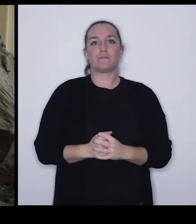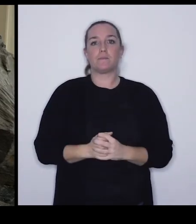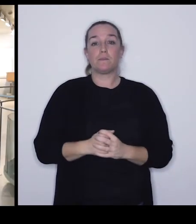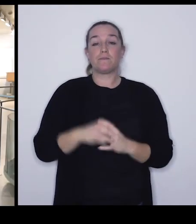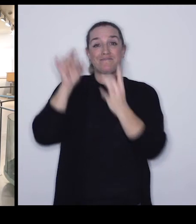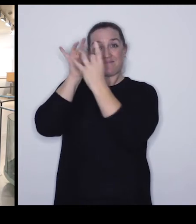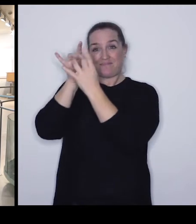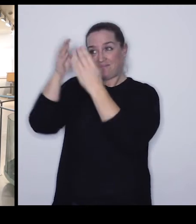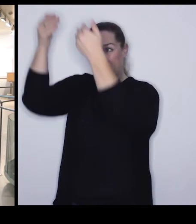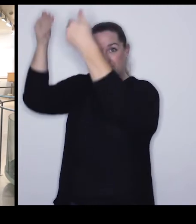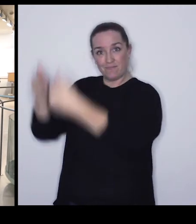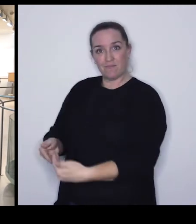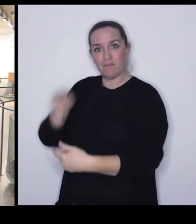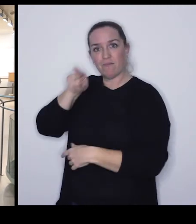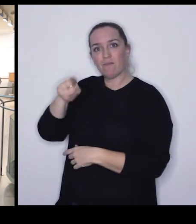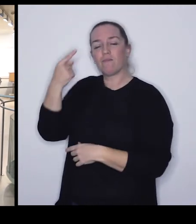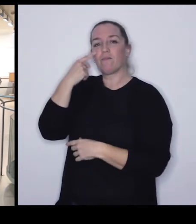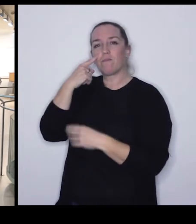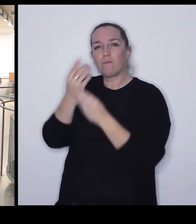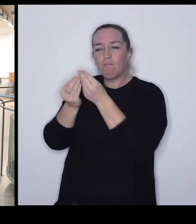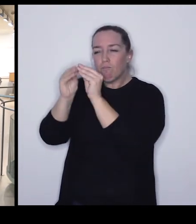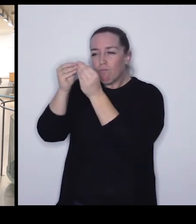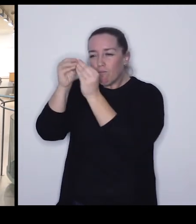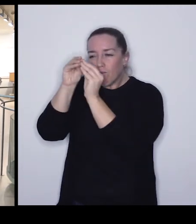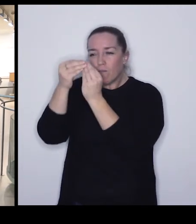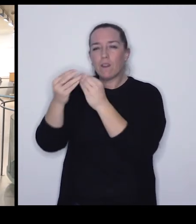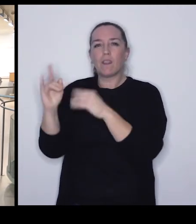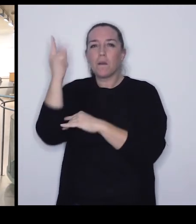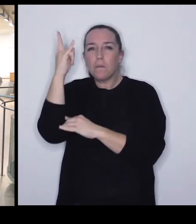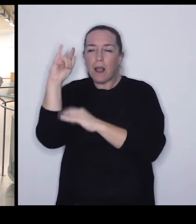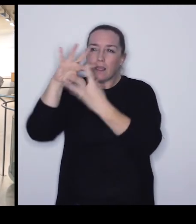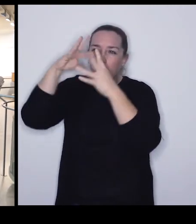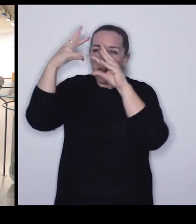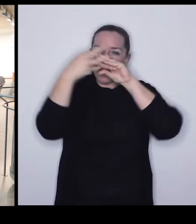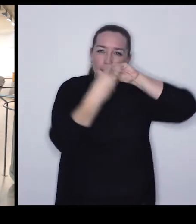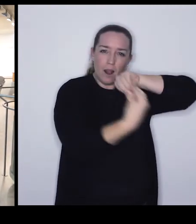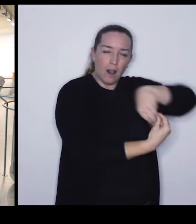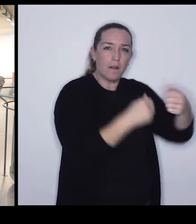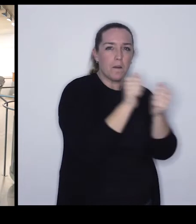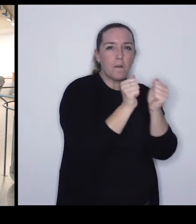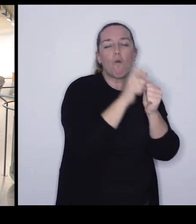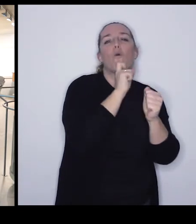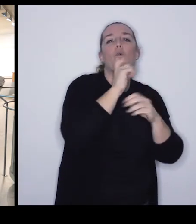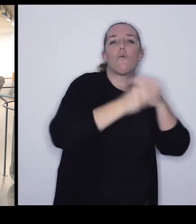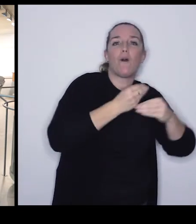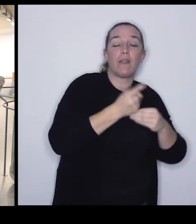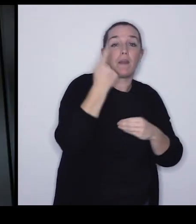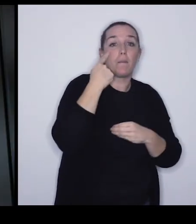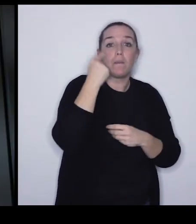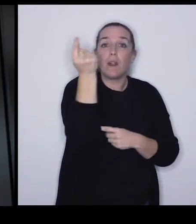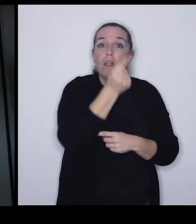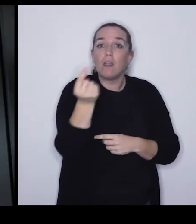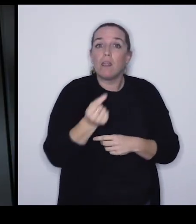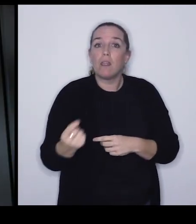En esta vitrina podemos ver cómo se forman los fósiles vegetales... ...si nos fijamos en los dibujos...